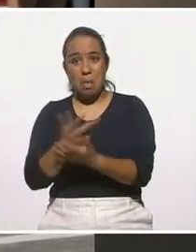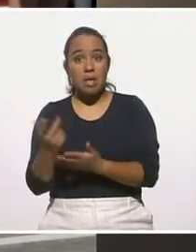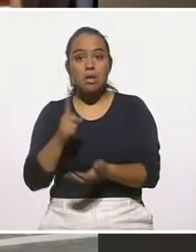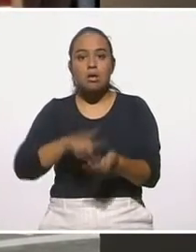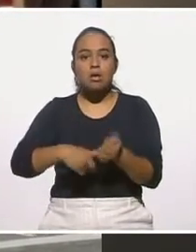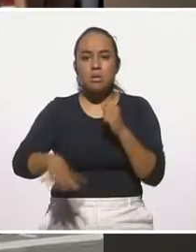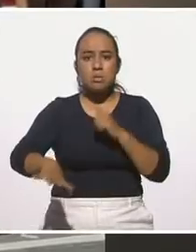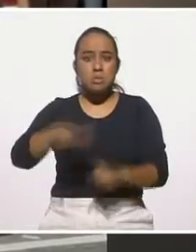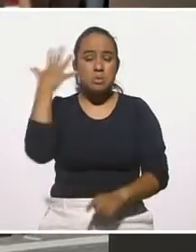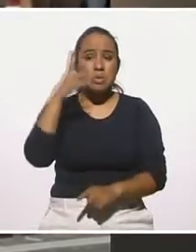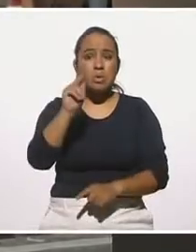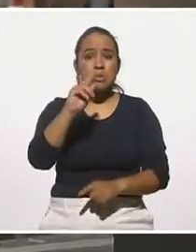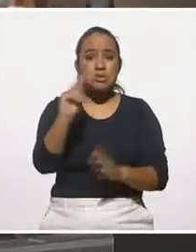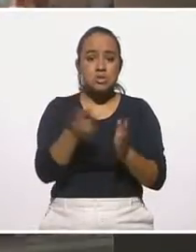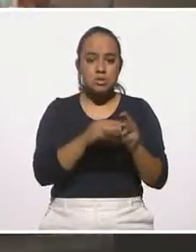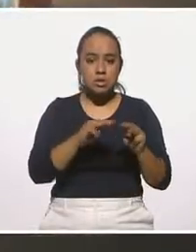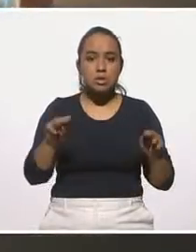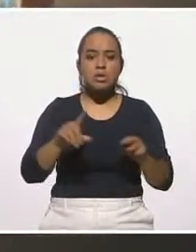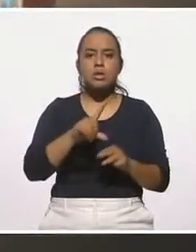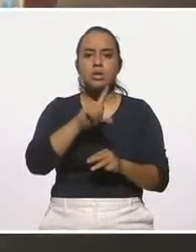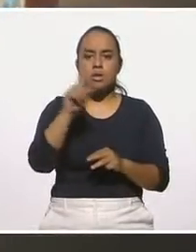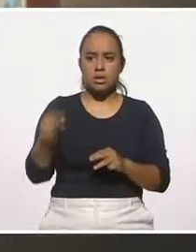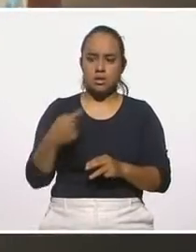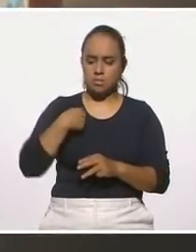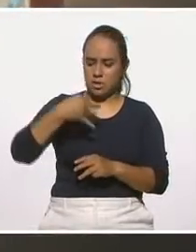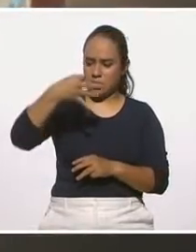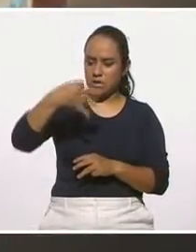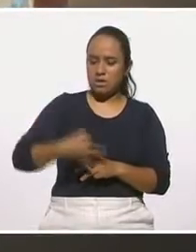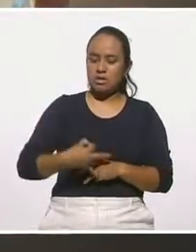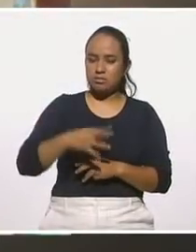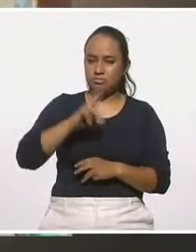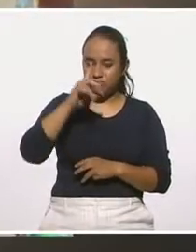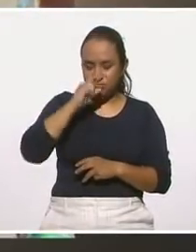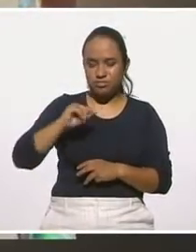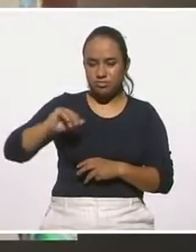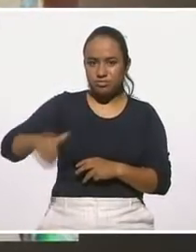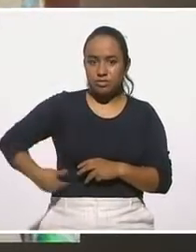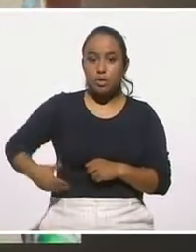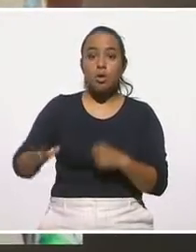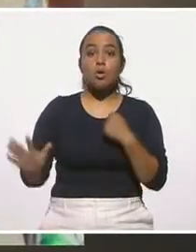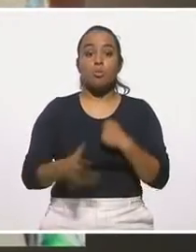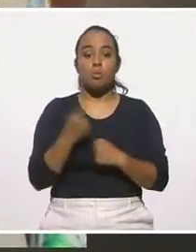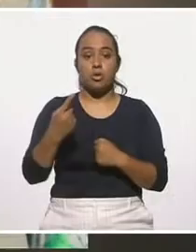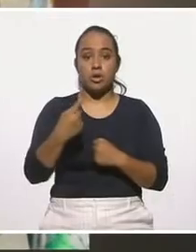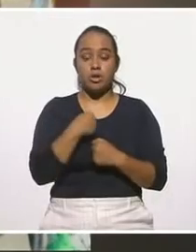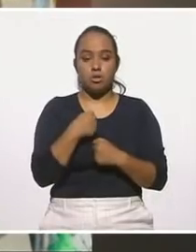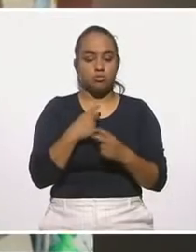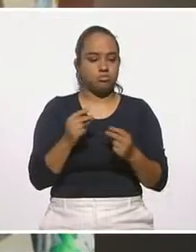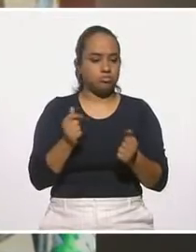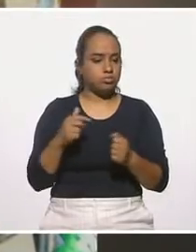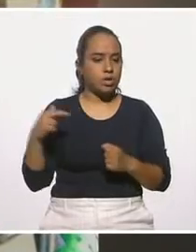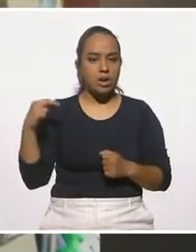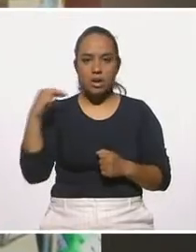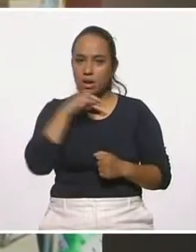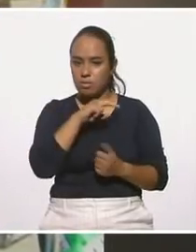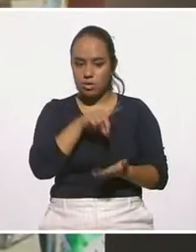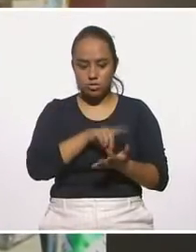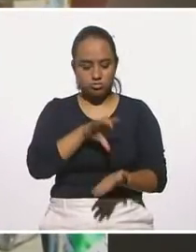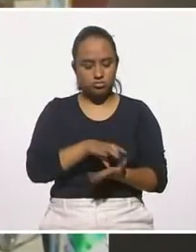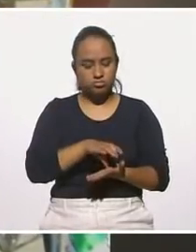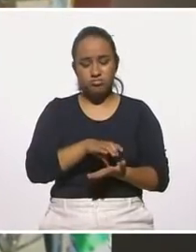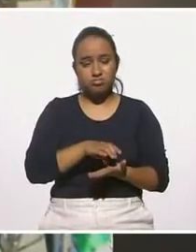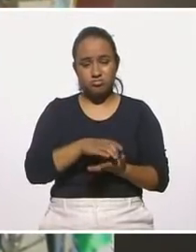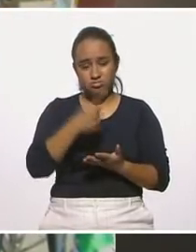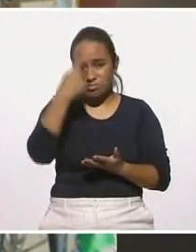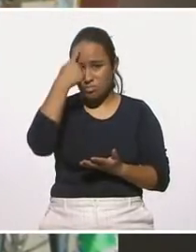como consecuencia, yo tuve una fractura completa de la espina dorsal, lo que provocó que en un instante yo adquiriera la discapacidad permanente.